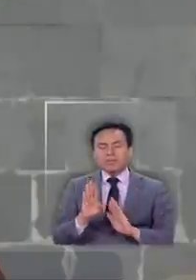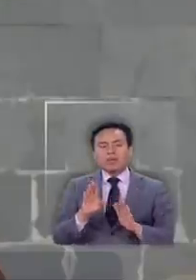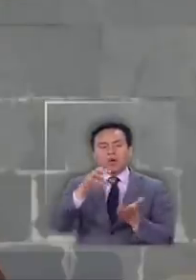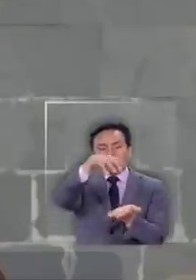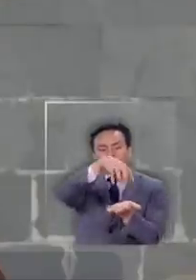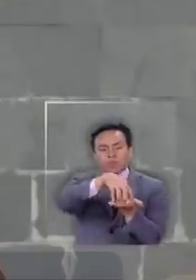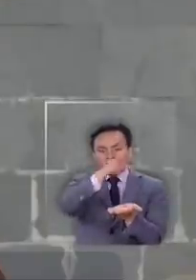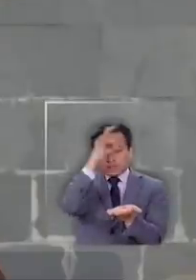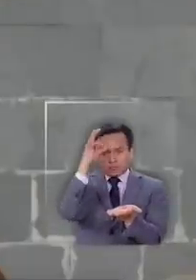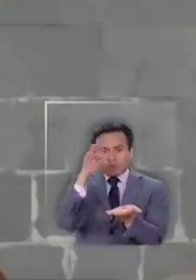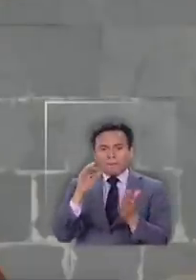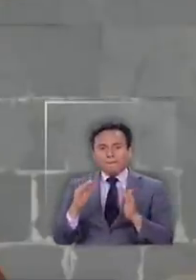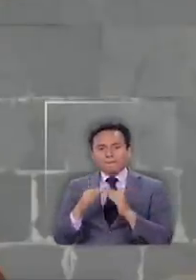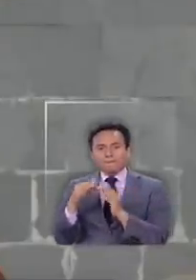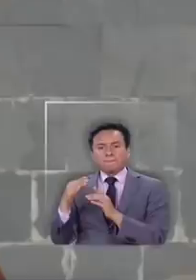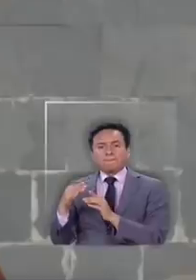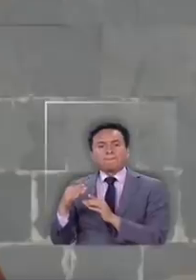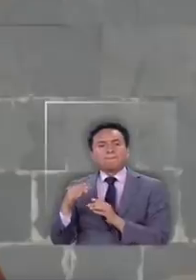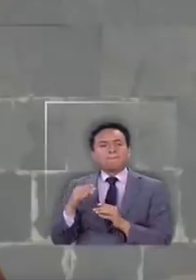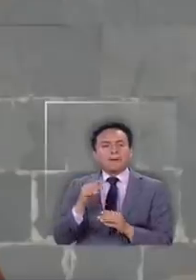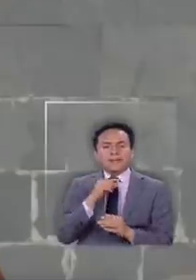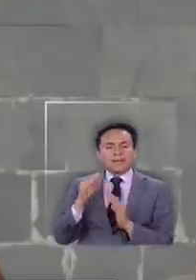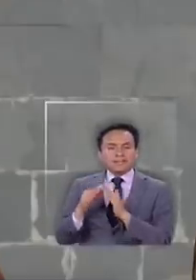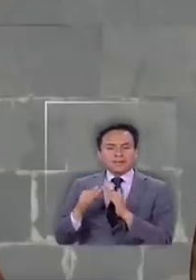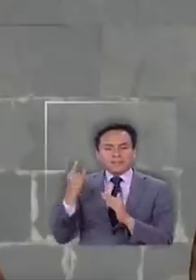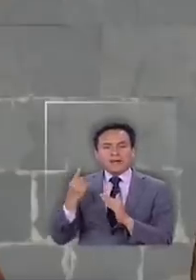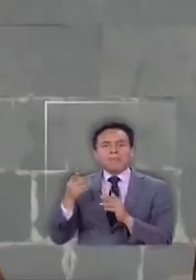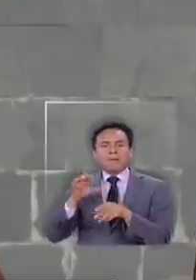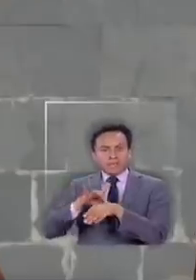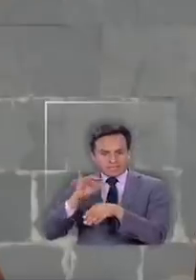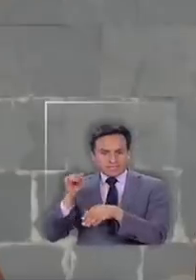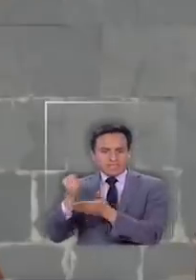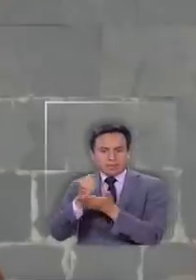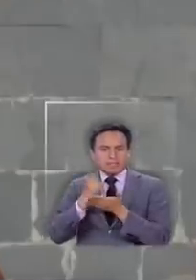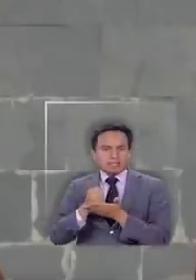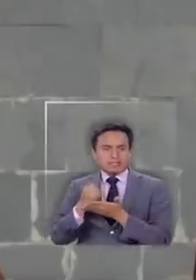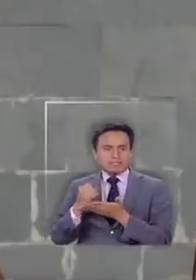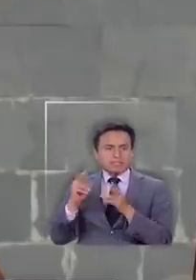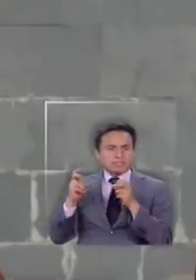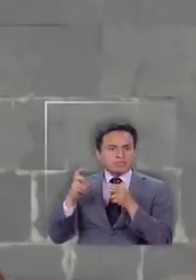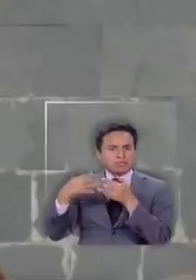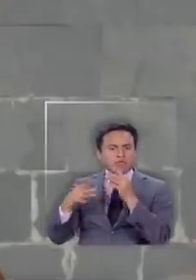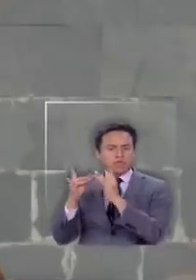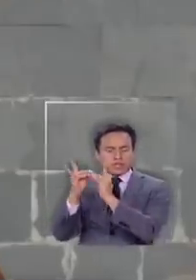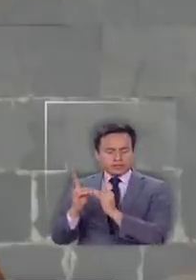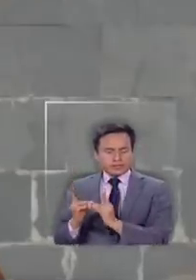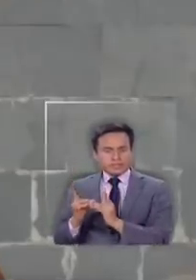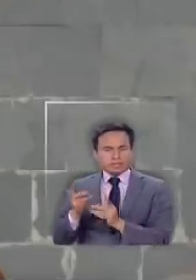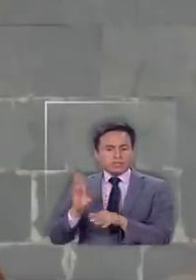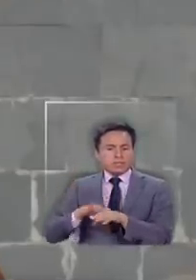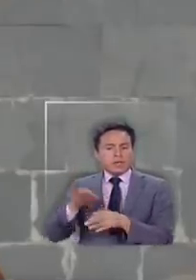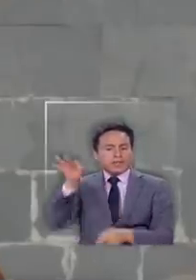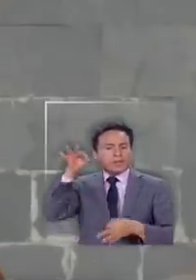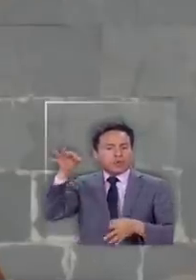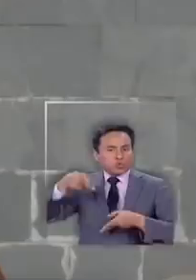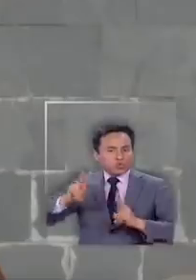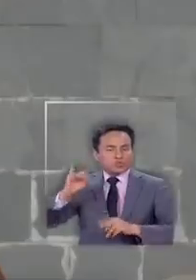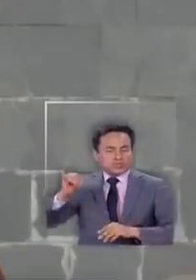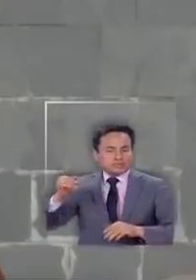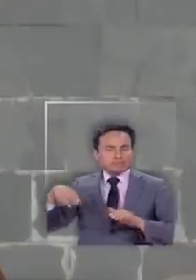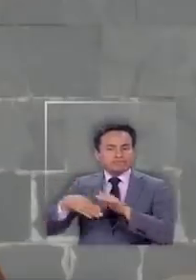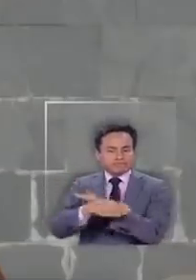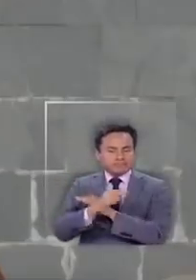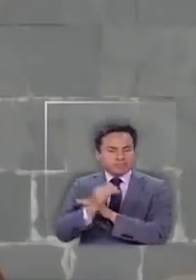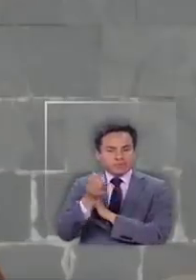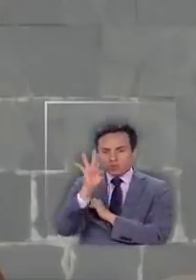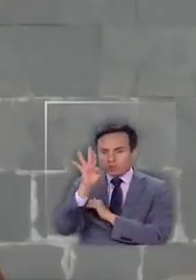comunas de Temuco y Padre Las Casas a solo emergencias médicas y trámites funerarios con salvoconducto y los